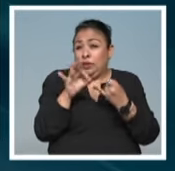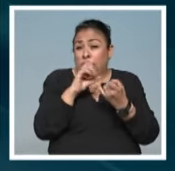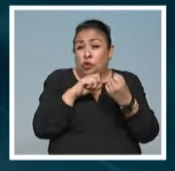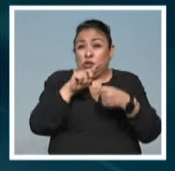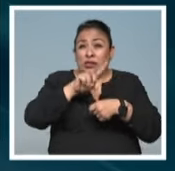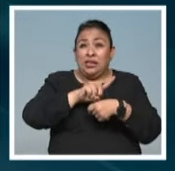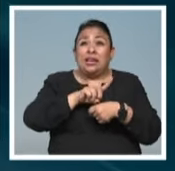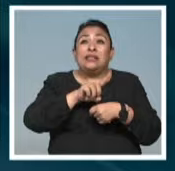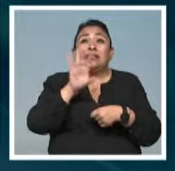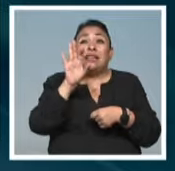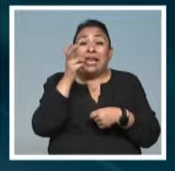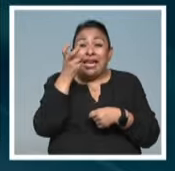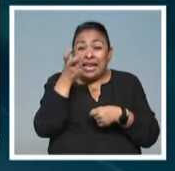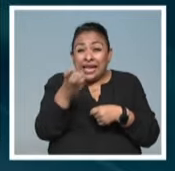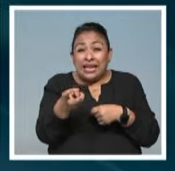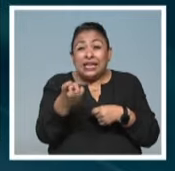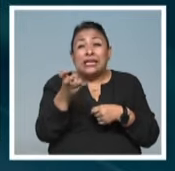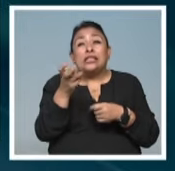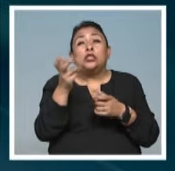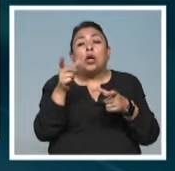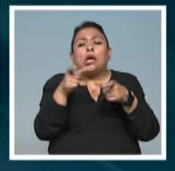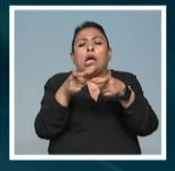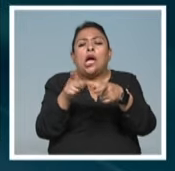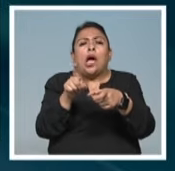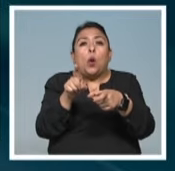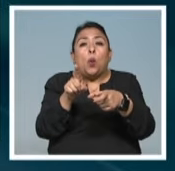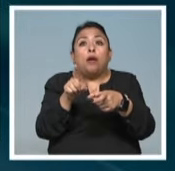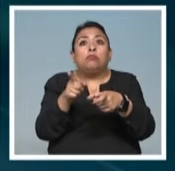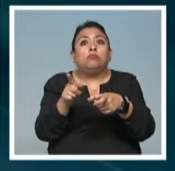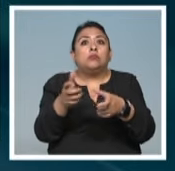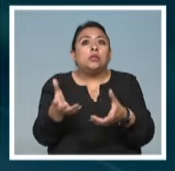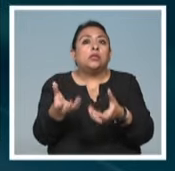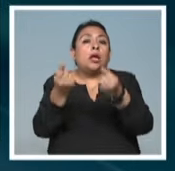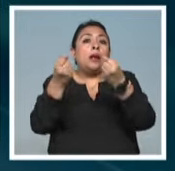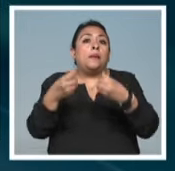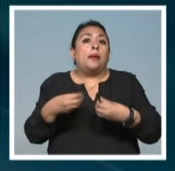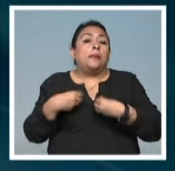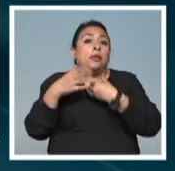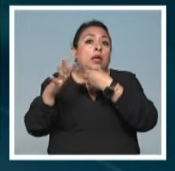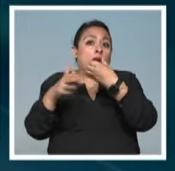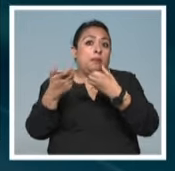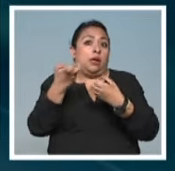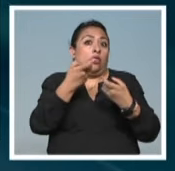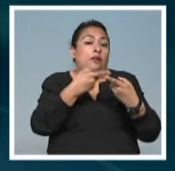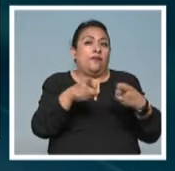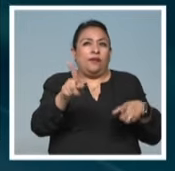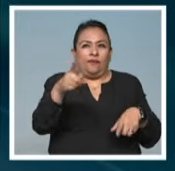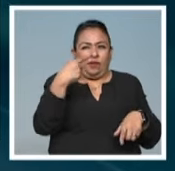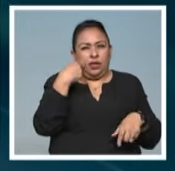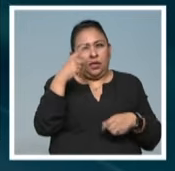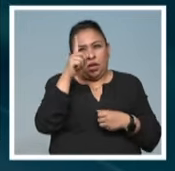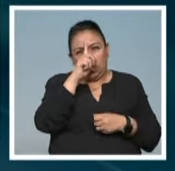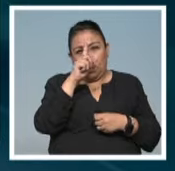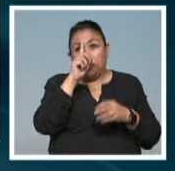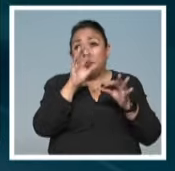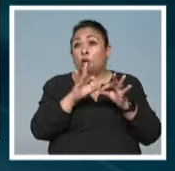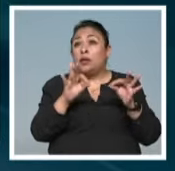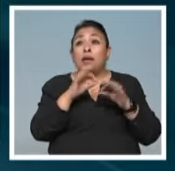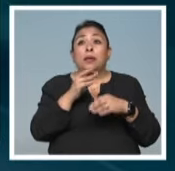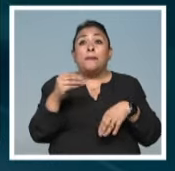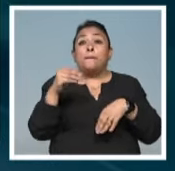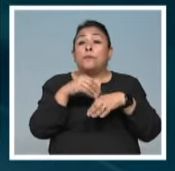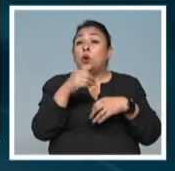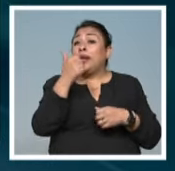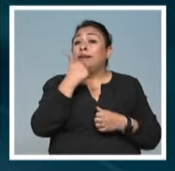podrían, esos detallitos tan pequeños podrían hacer la diferencia. ¿Saben qué? Una recomendación muy importante, no le